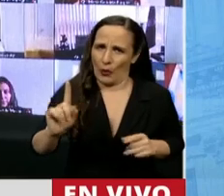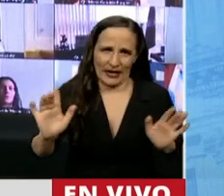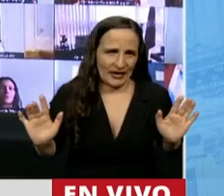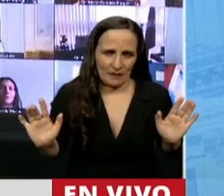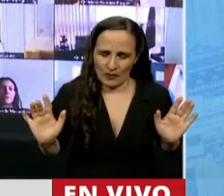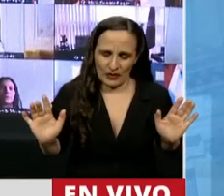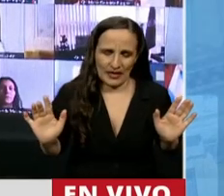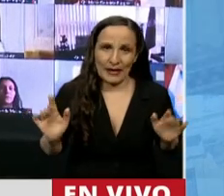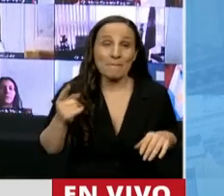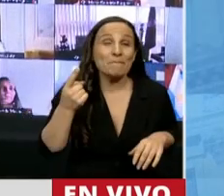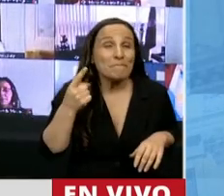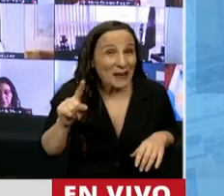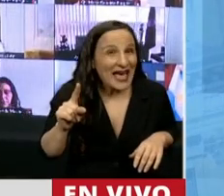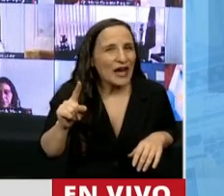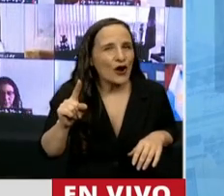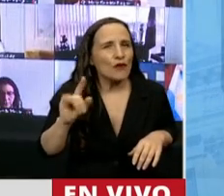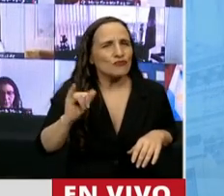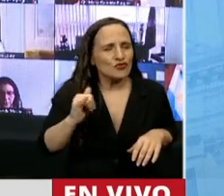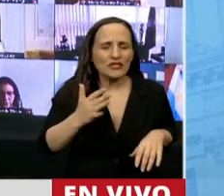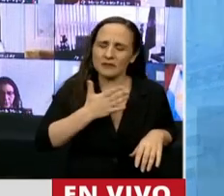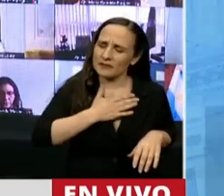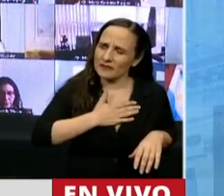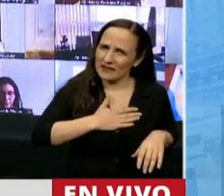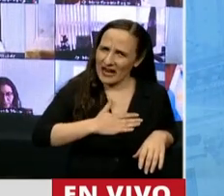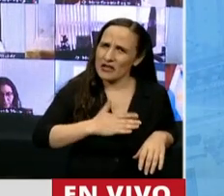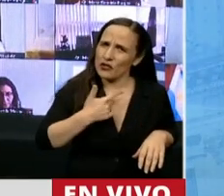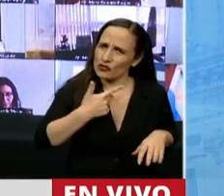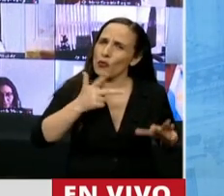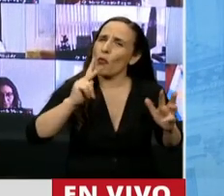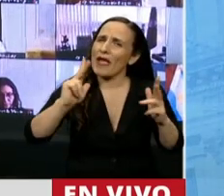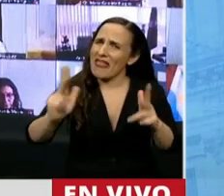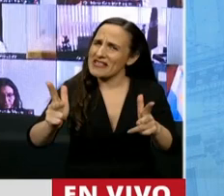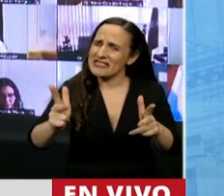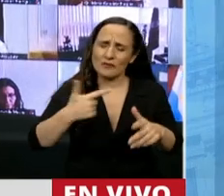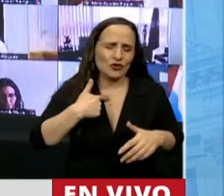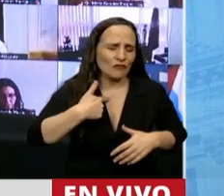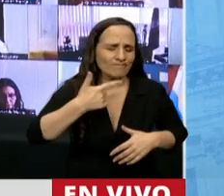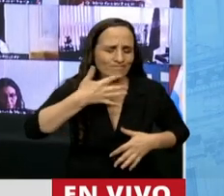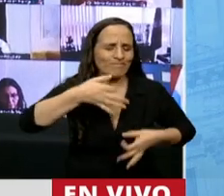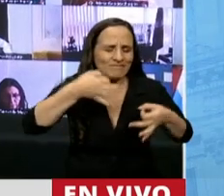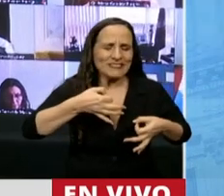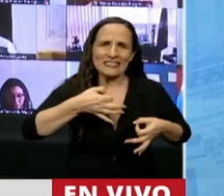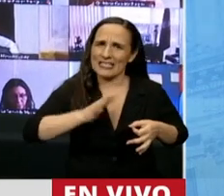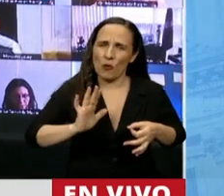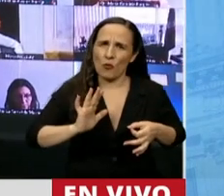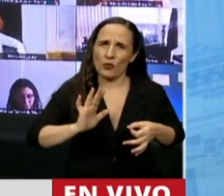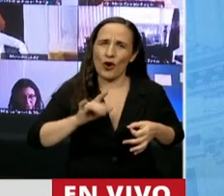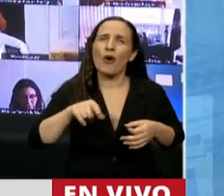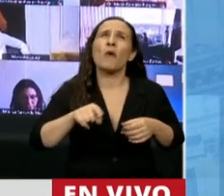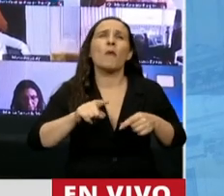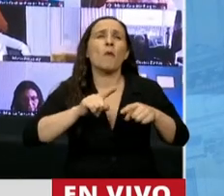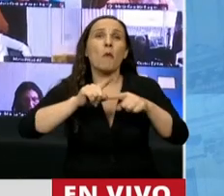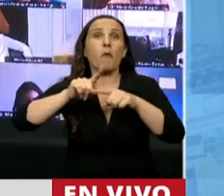estridencias, con tranquilidad, yo les digo con total convicción que cada vez dudo menos que se pueda ser